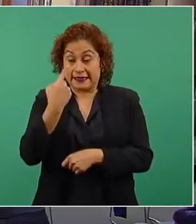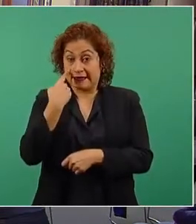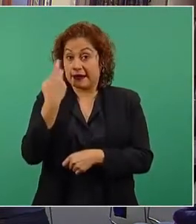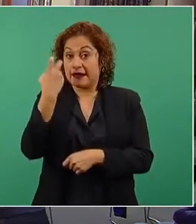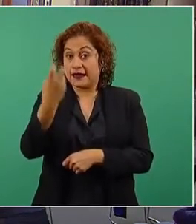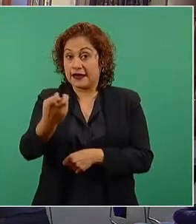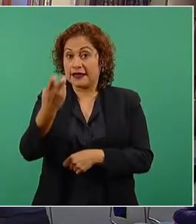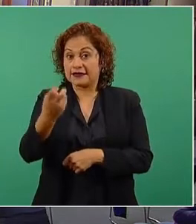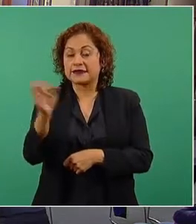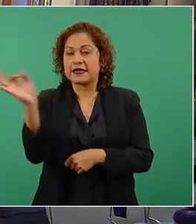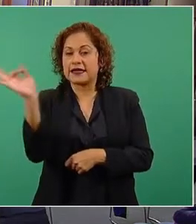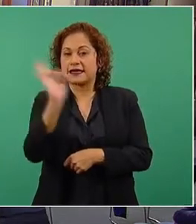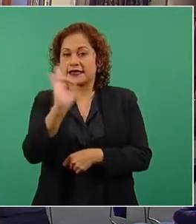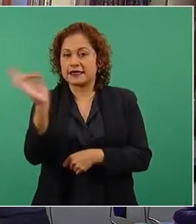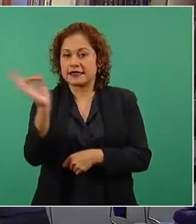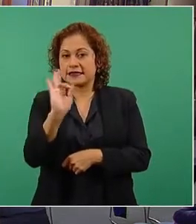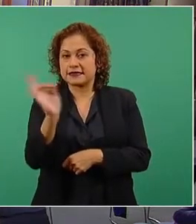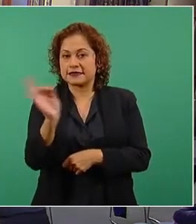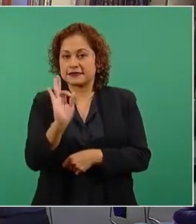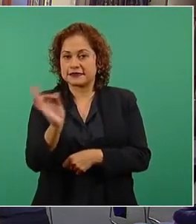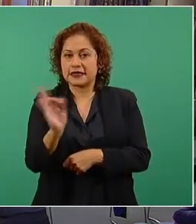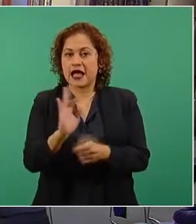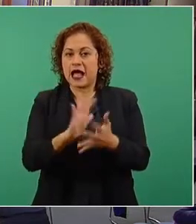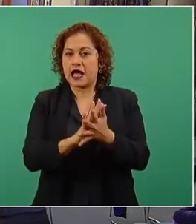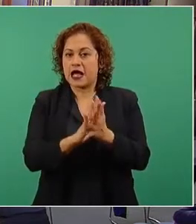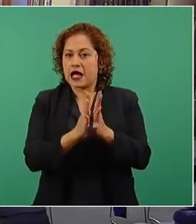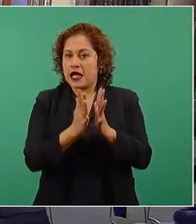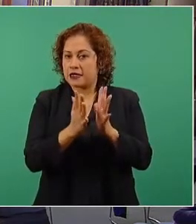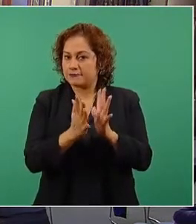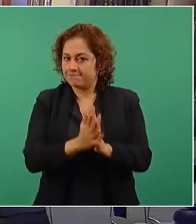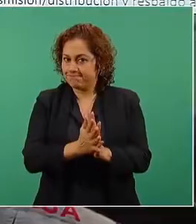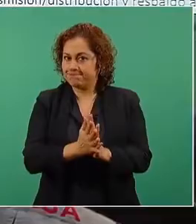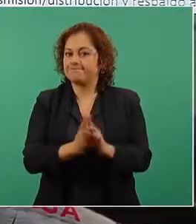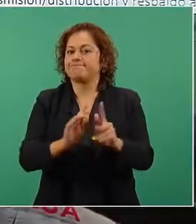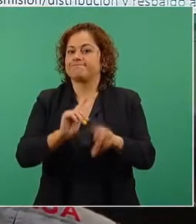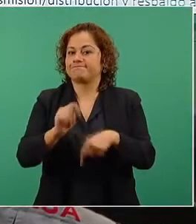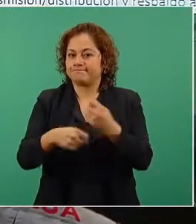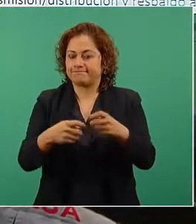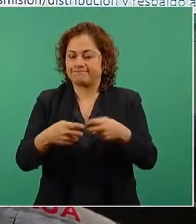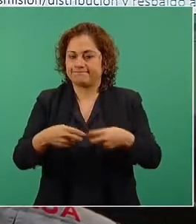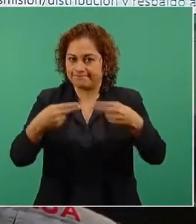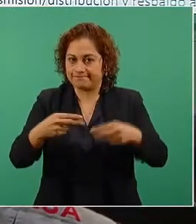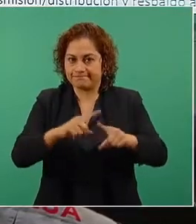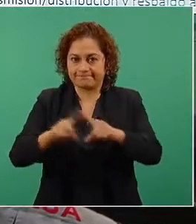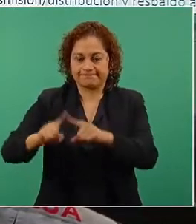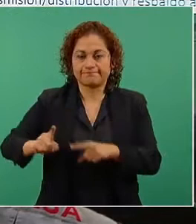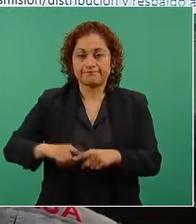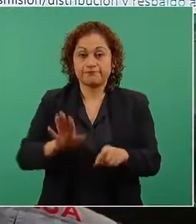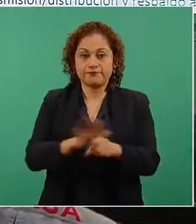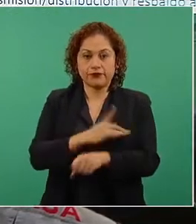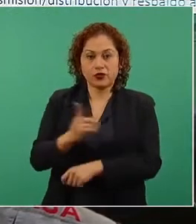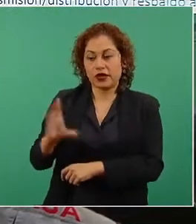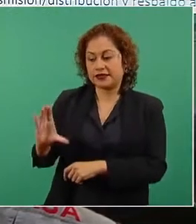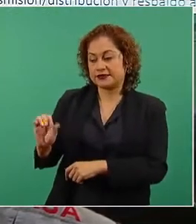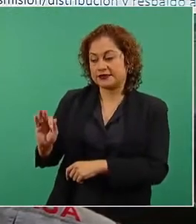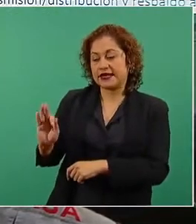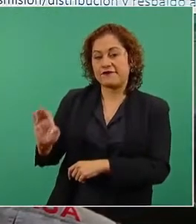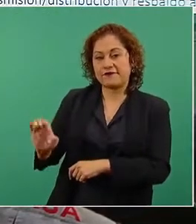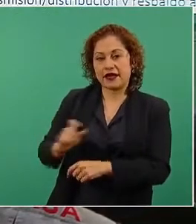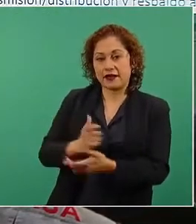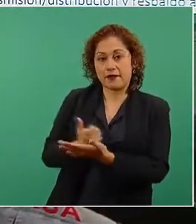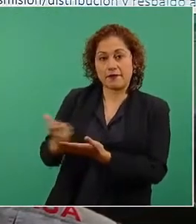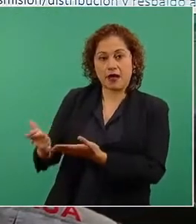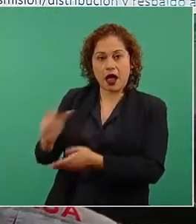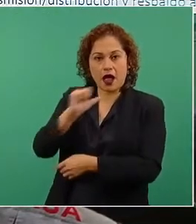de generar un posible fraude comercial, porque estás provocándole a la CFE, como no pagan estas sociedades la red,